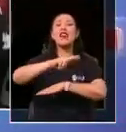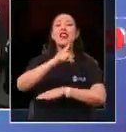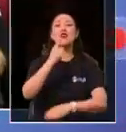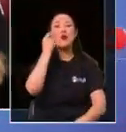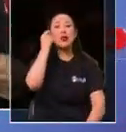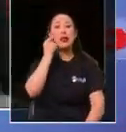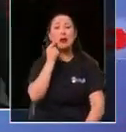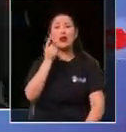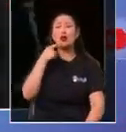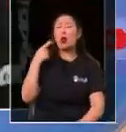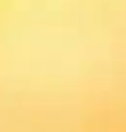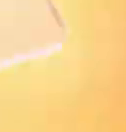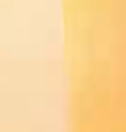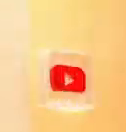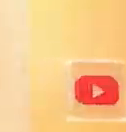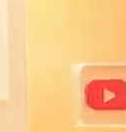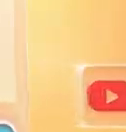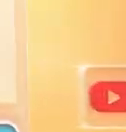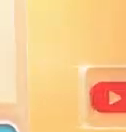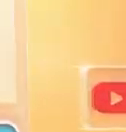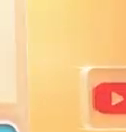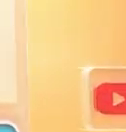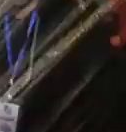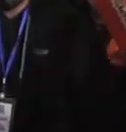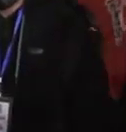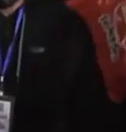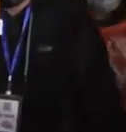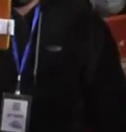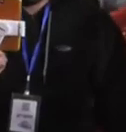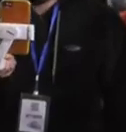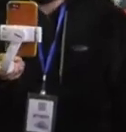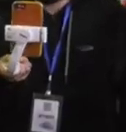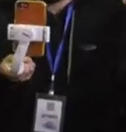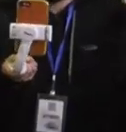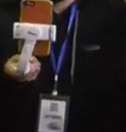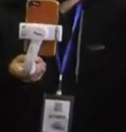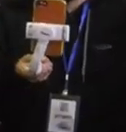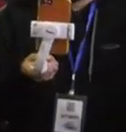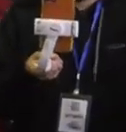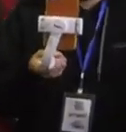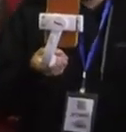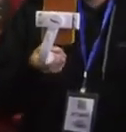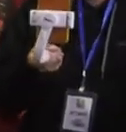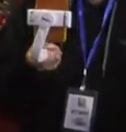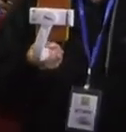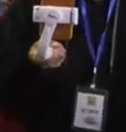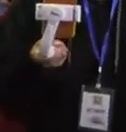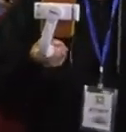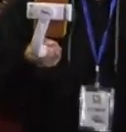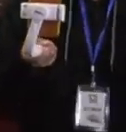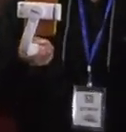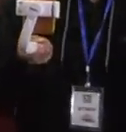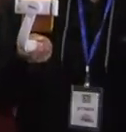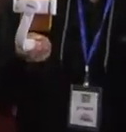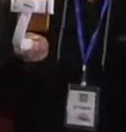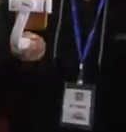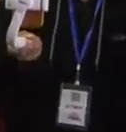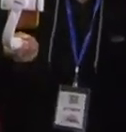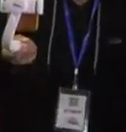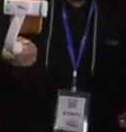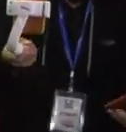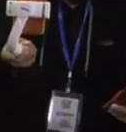Estábamos medio desconcentrados porque aquí la música estaba fuerte. Además, la verdad que hay muchísimo ánimo y muchísimas ganas también de